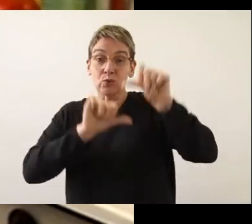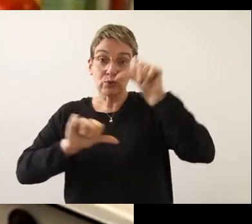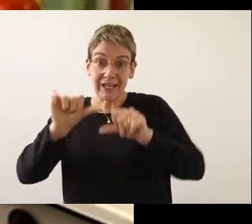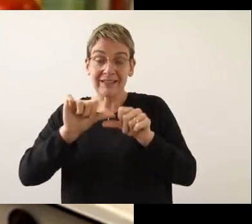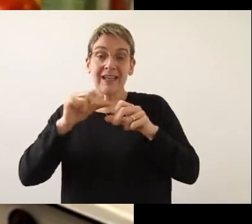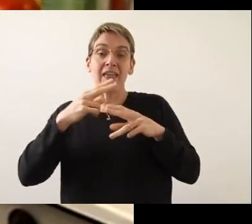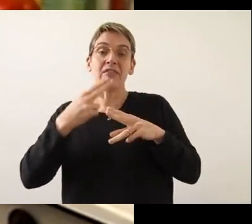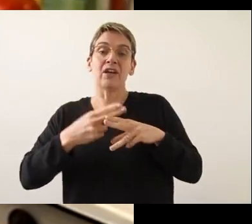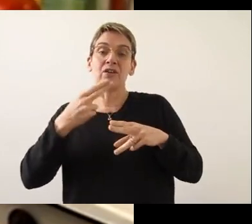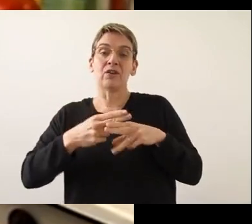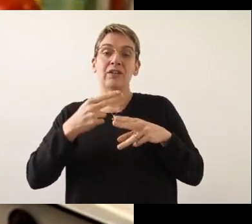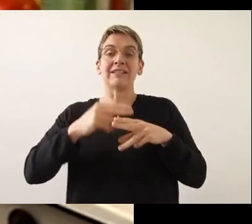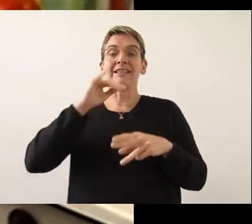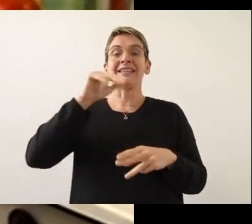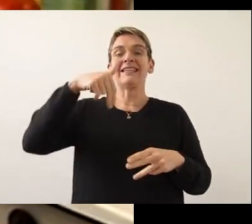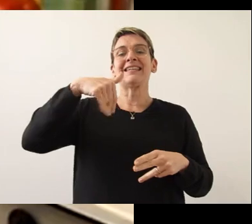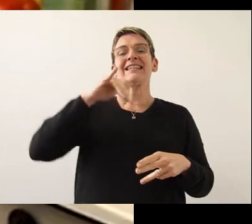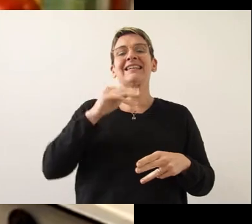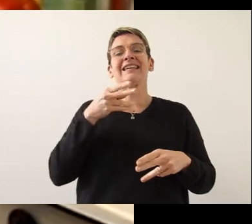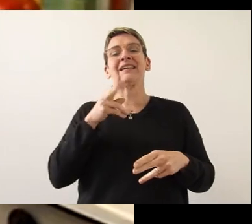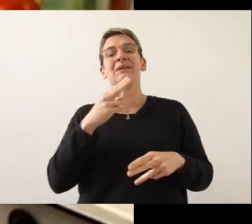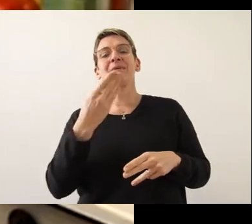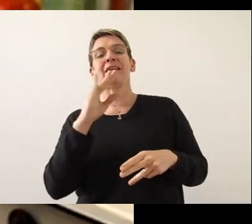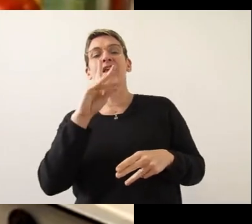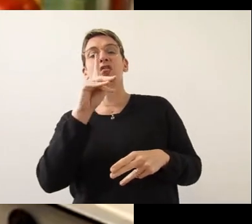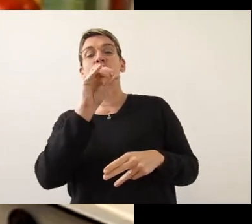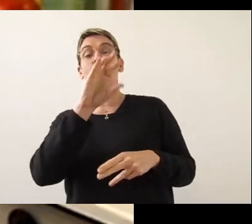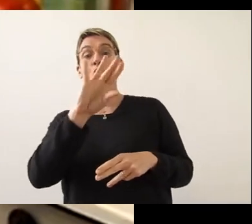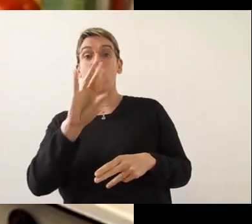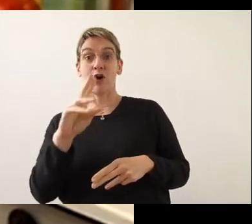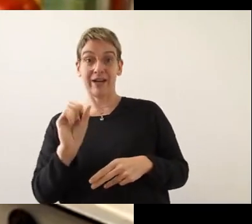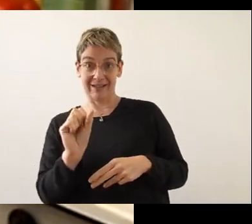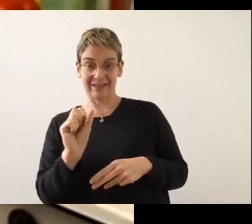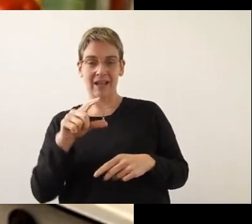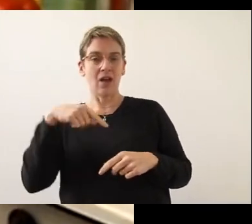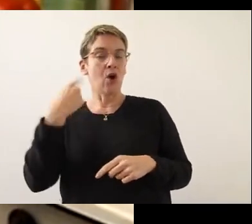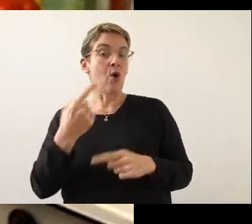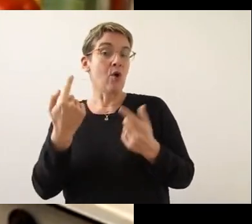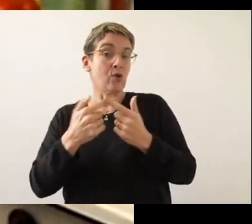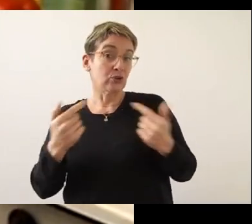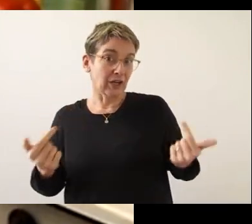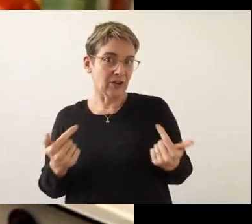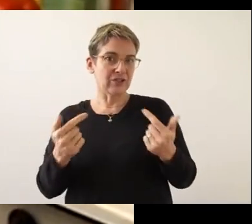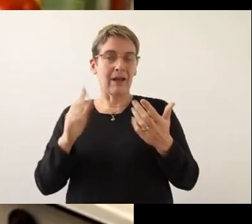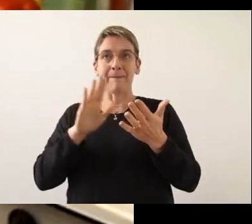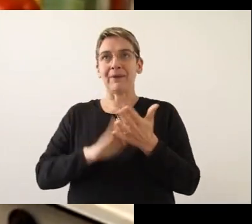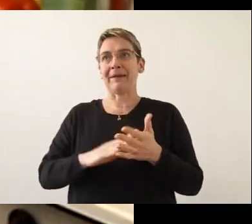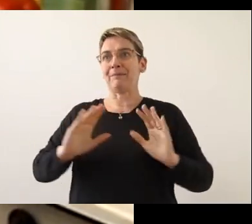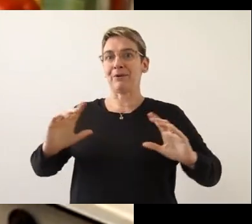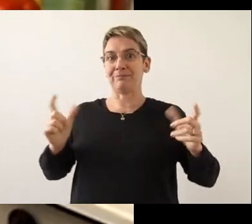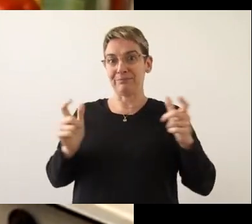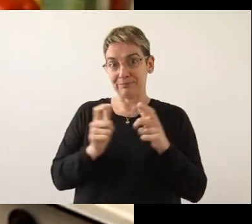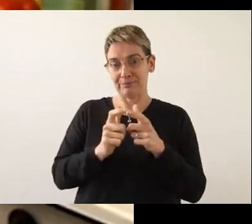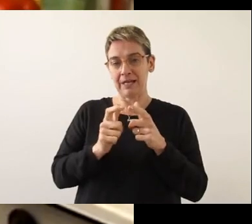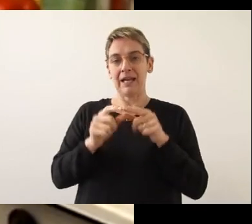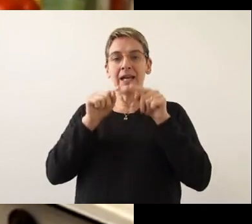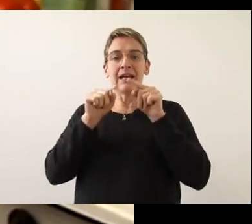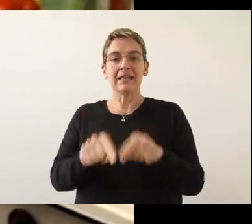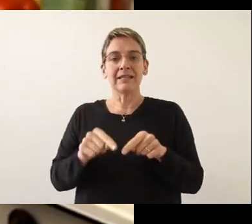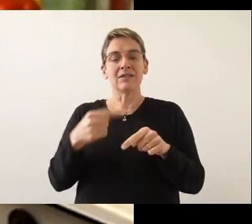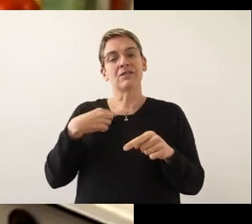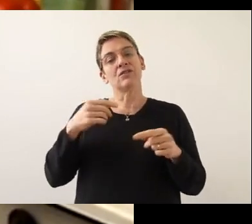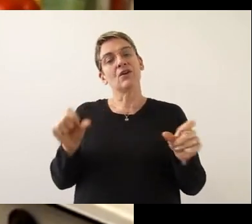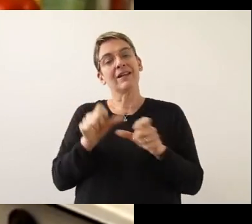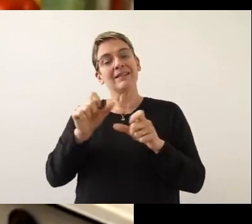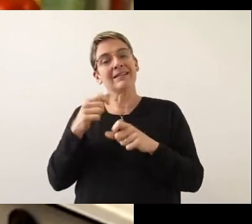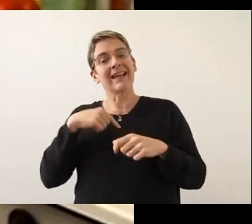sustancias son llamadas inhibidores. Otro ejemplo donde se utilizan sustancias inhibidoras son